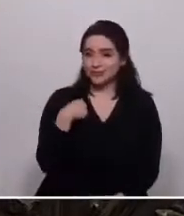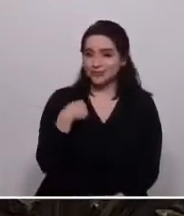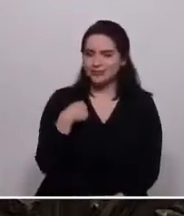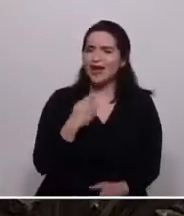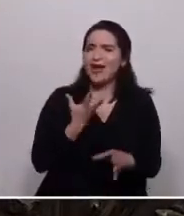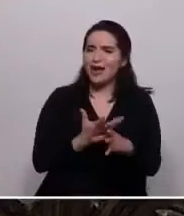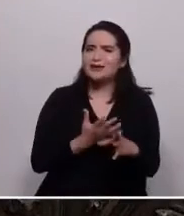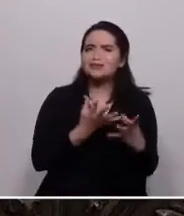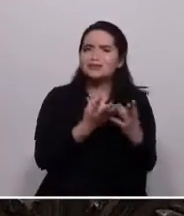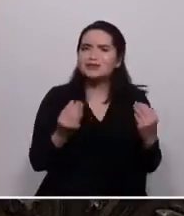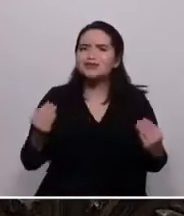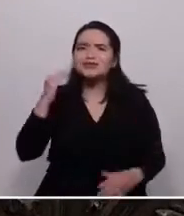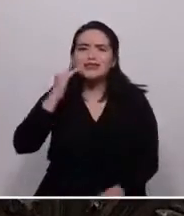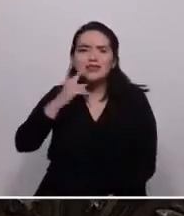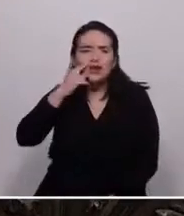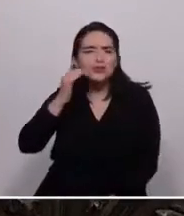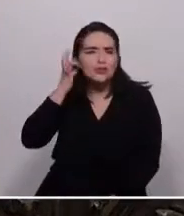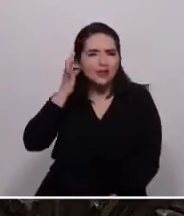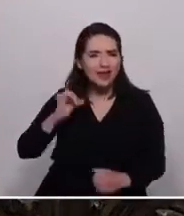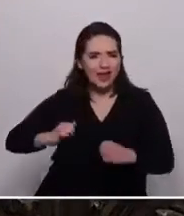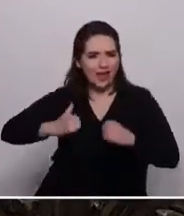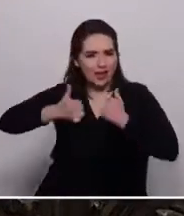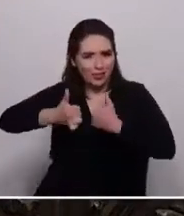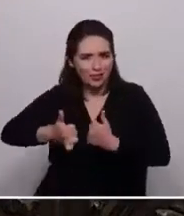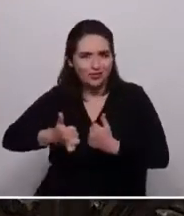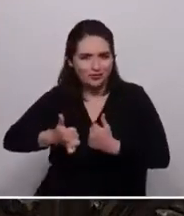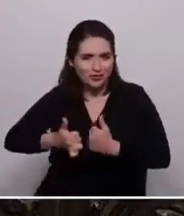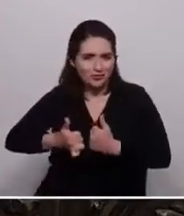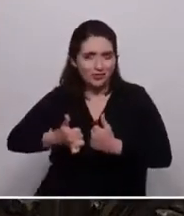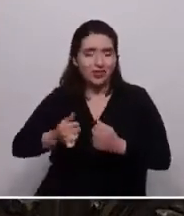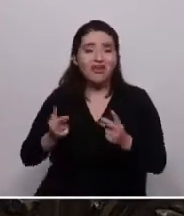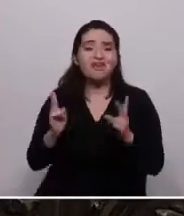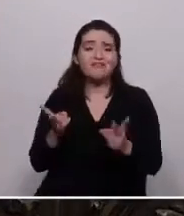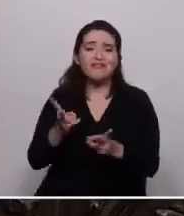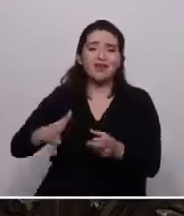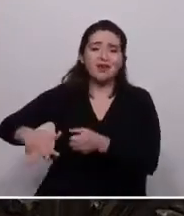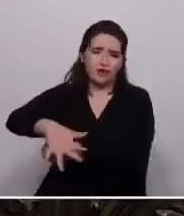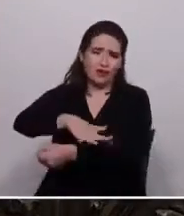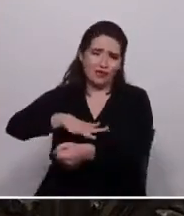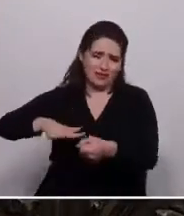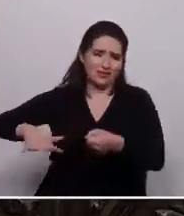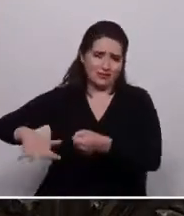muchos niños y niñas y adolescentes que viven en estas condiciones